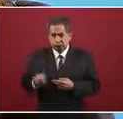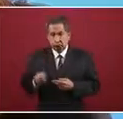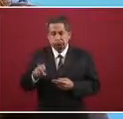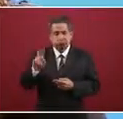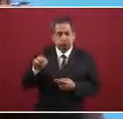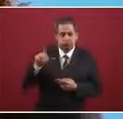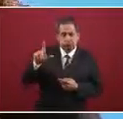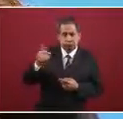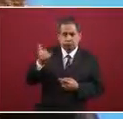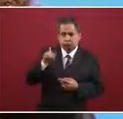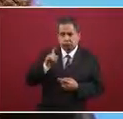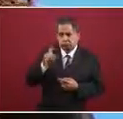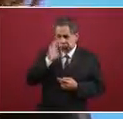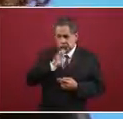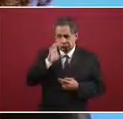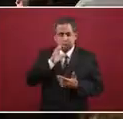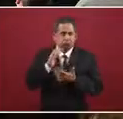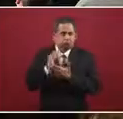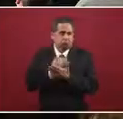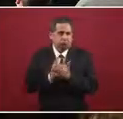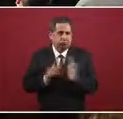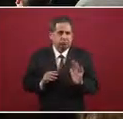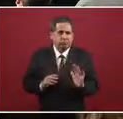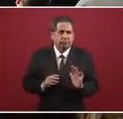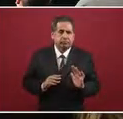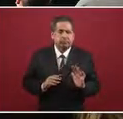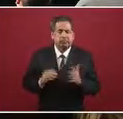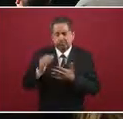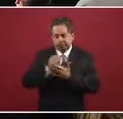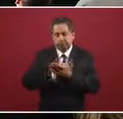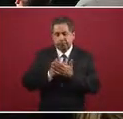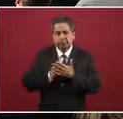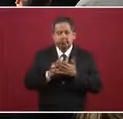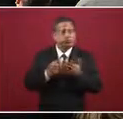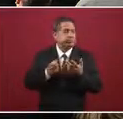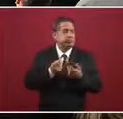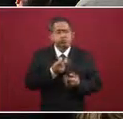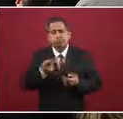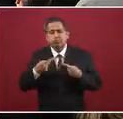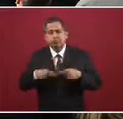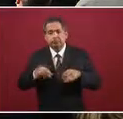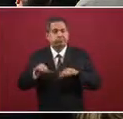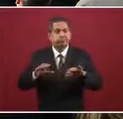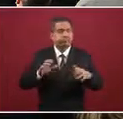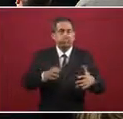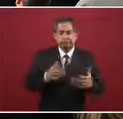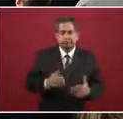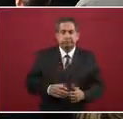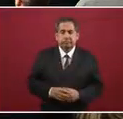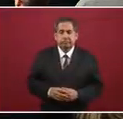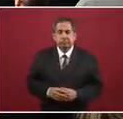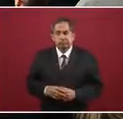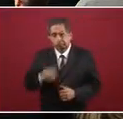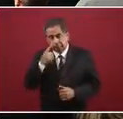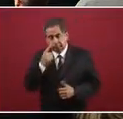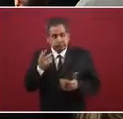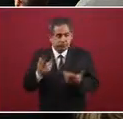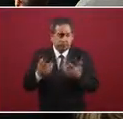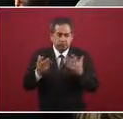Nuevo León y Aguascalientes, hay menos desempleo también en esta zona del país y es una